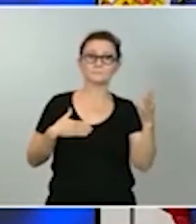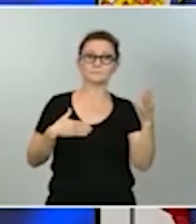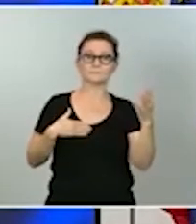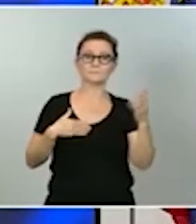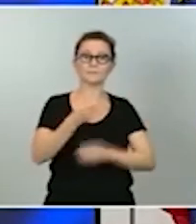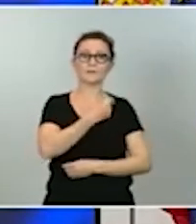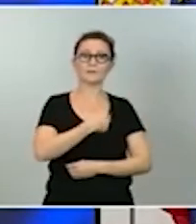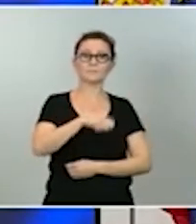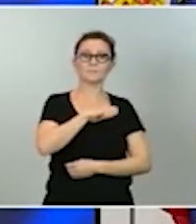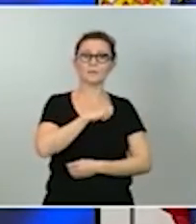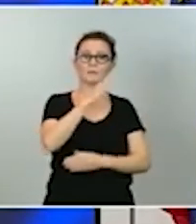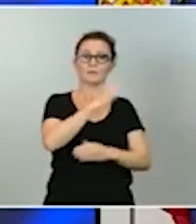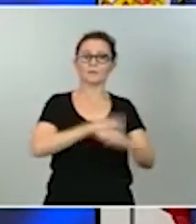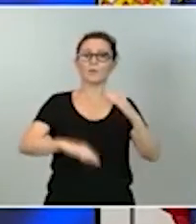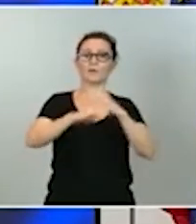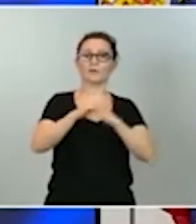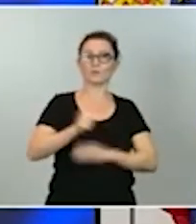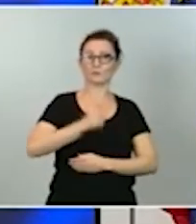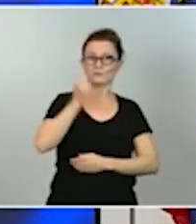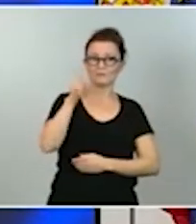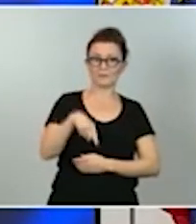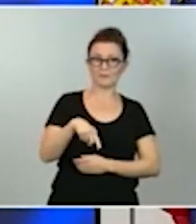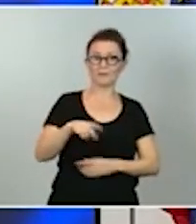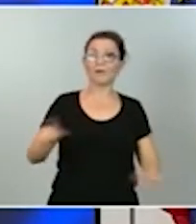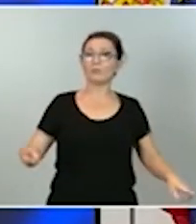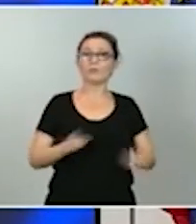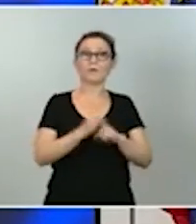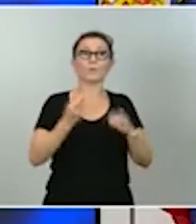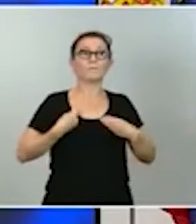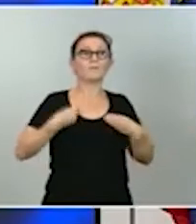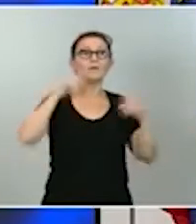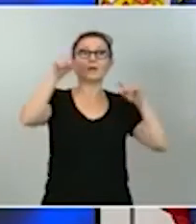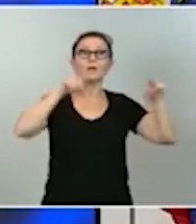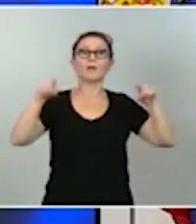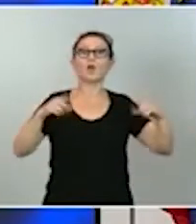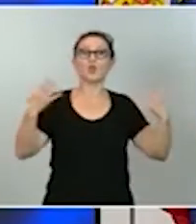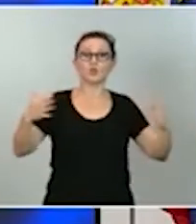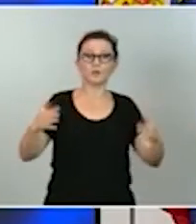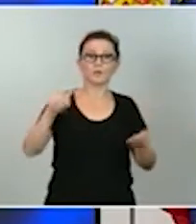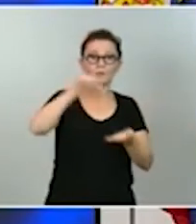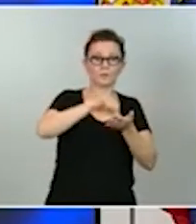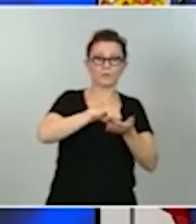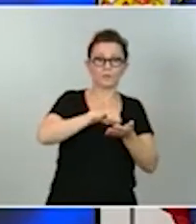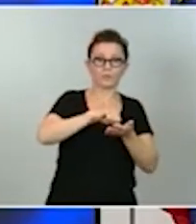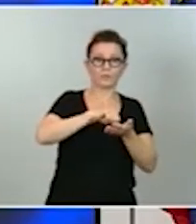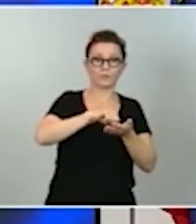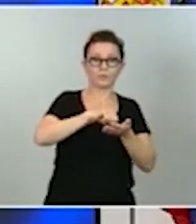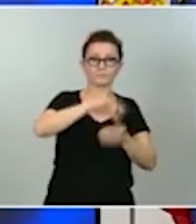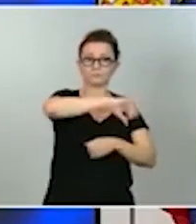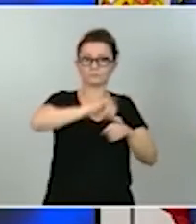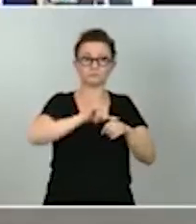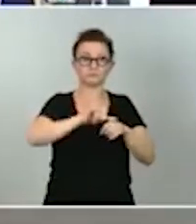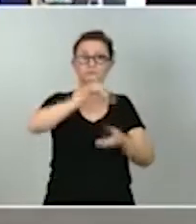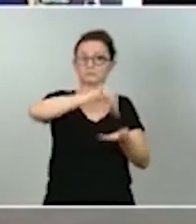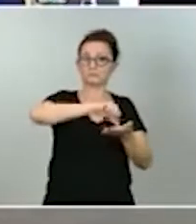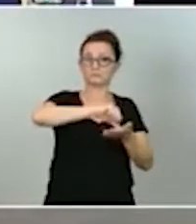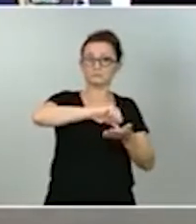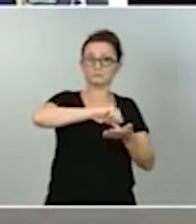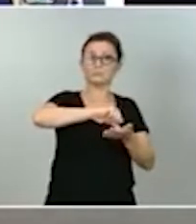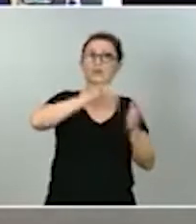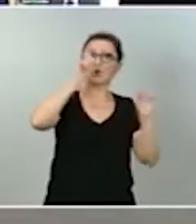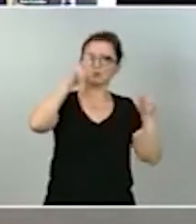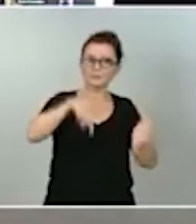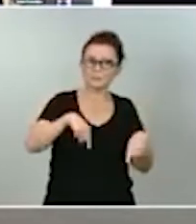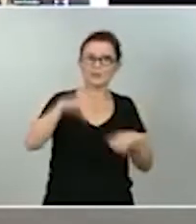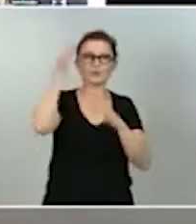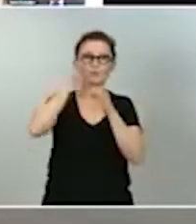oportunidades como he dicho antes vivan donde vivan los ciudadanos en la ciudad en el entorno urbano pero también en el medio rural nuestro país tiene una